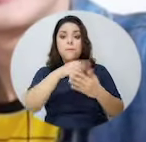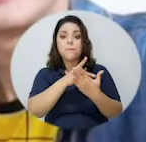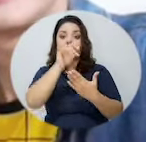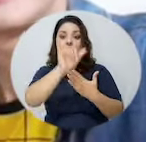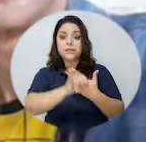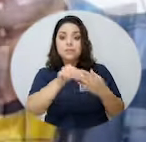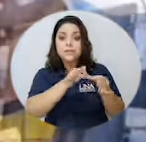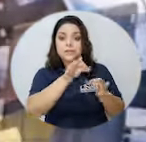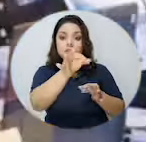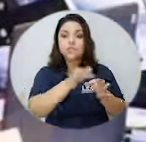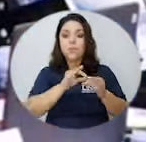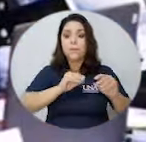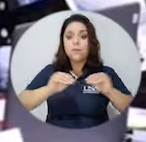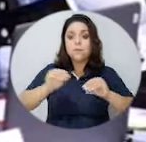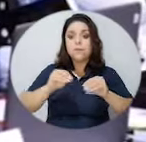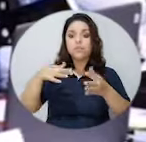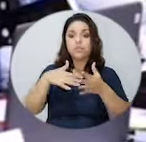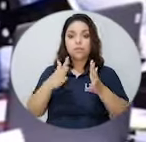extensión, en el movimiento estudiantil,